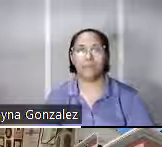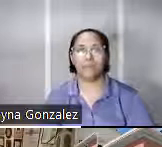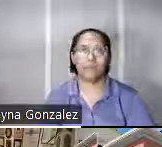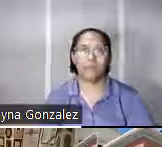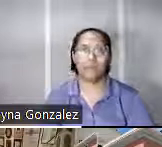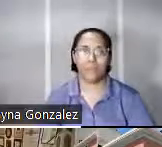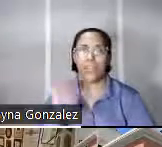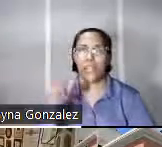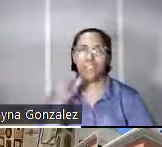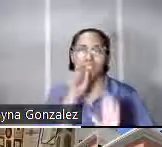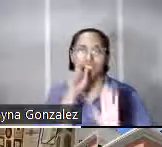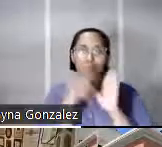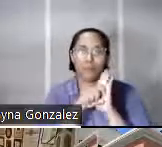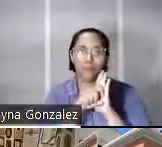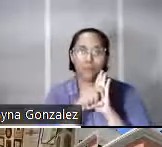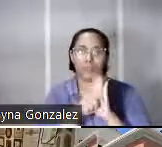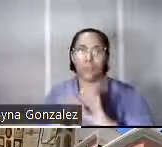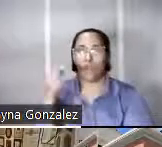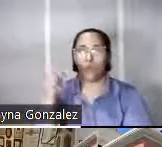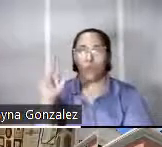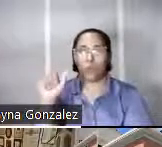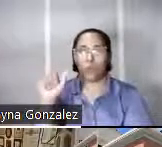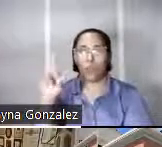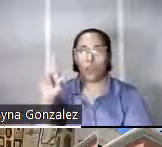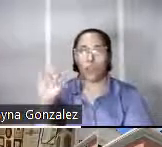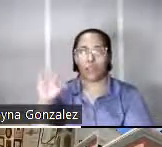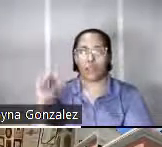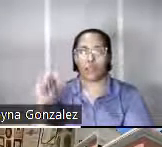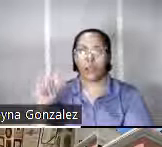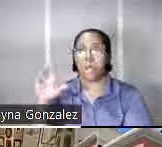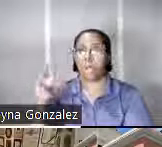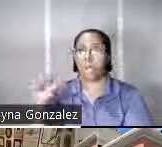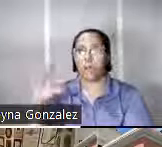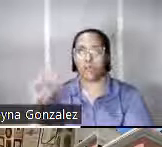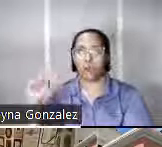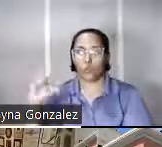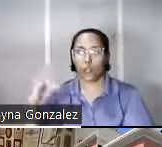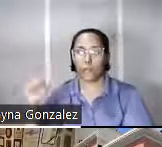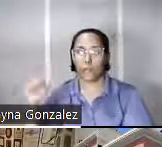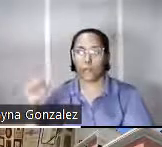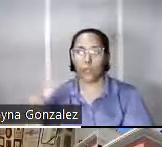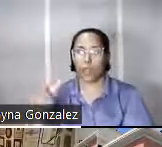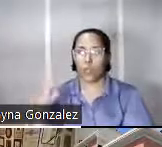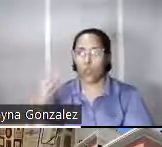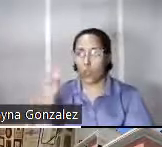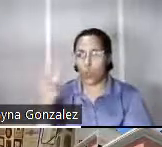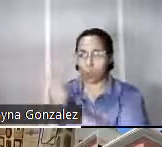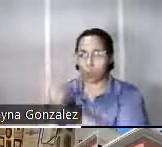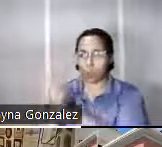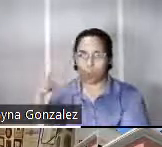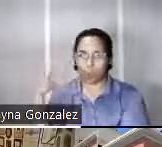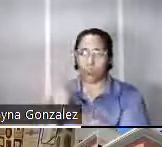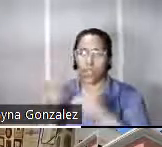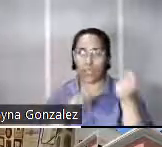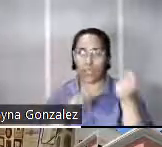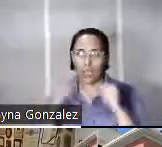aquí está la imagen sí de la guaracha del macho cuamacho esto es un montaje de hace dos años de la compañía teatral Pregones de la ciudad de